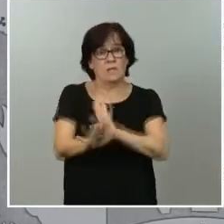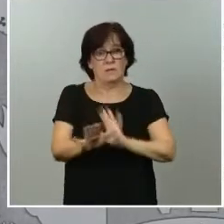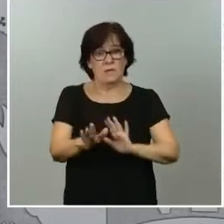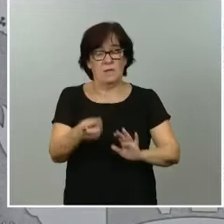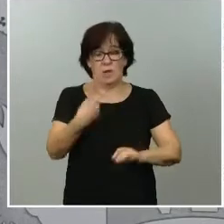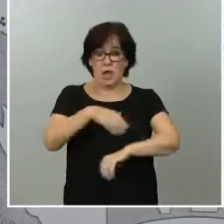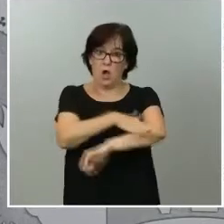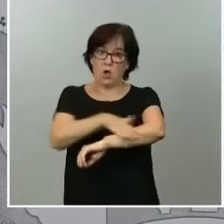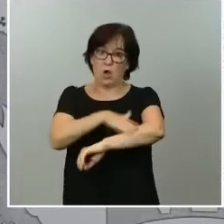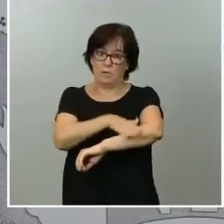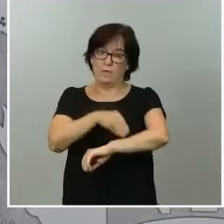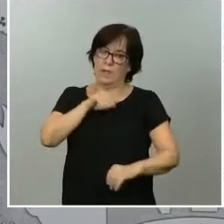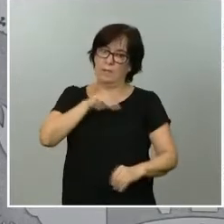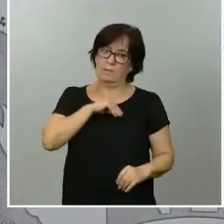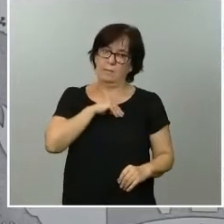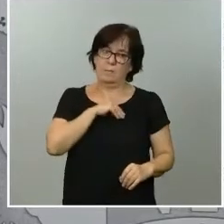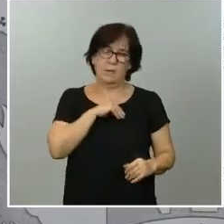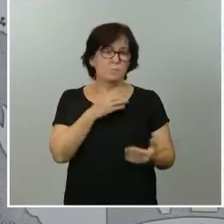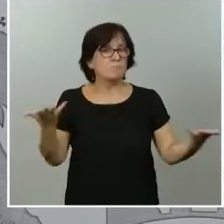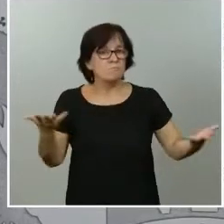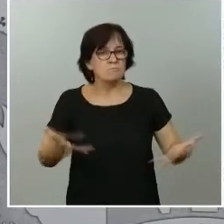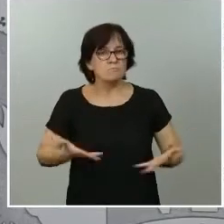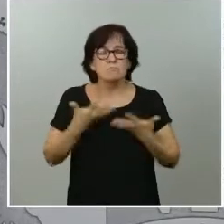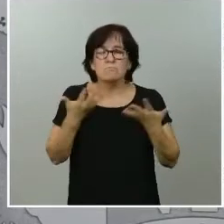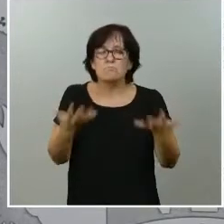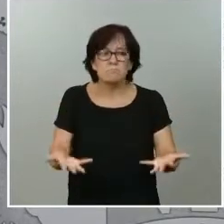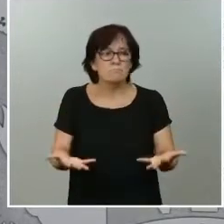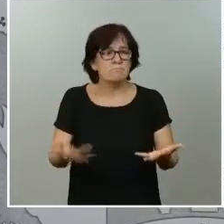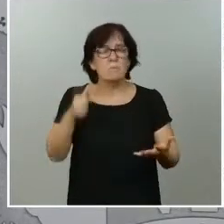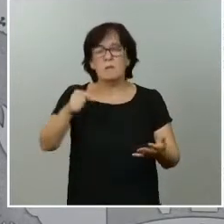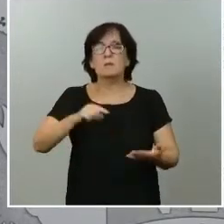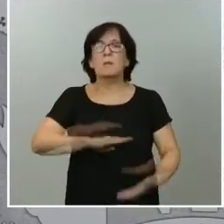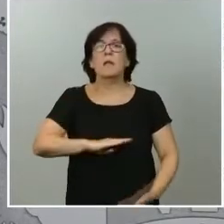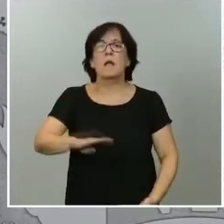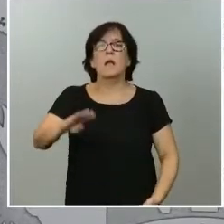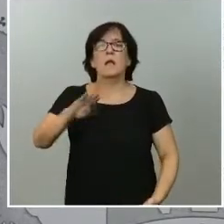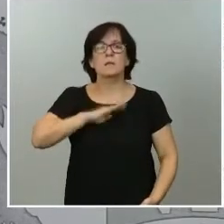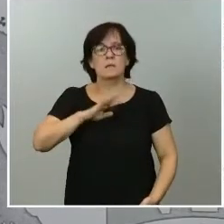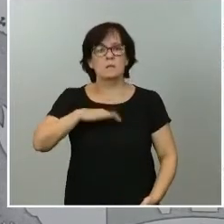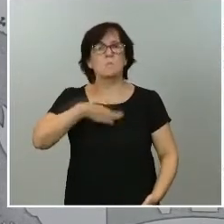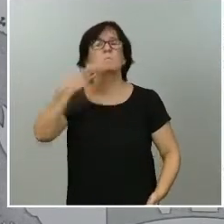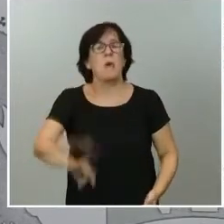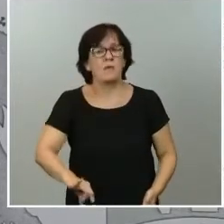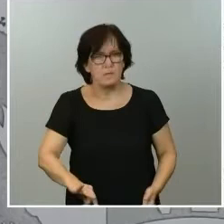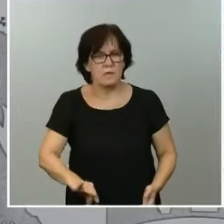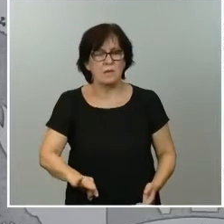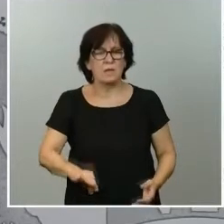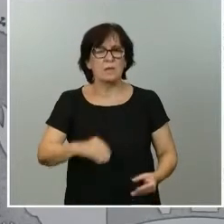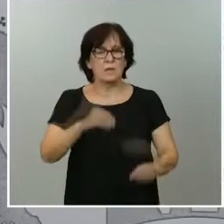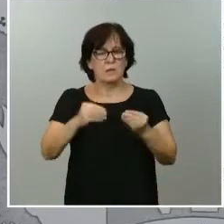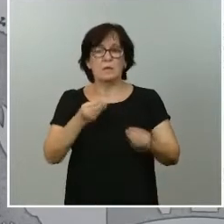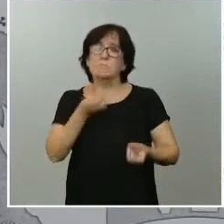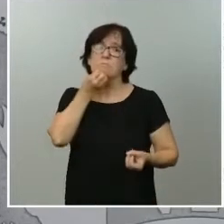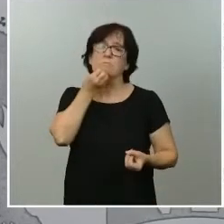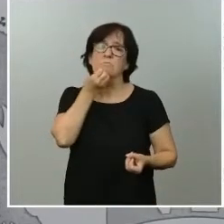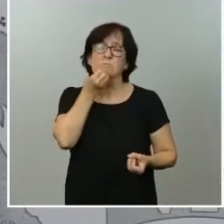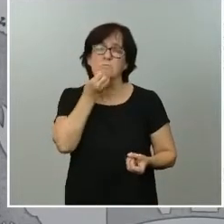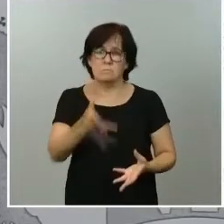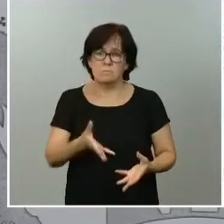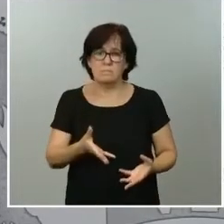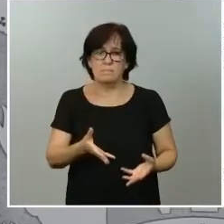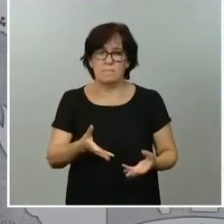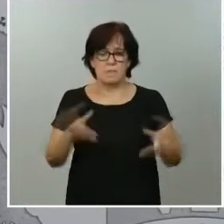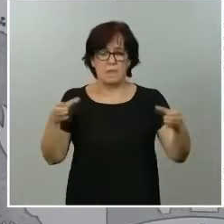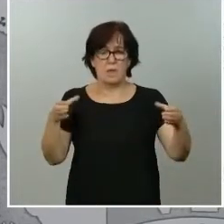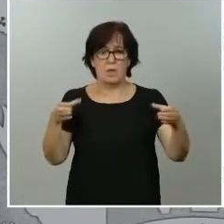se abre a darles esta capacidad y también manifiesto el que el grupo parlamentario